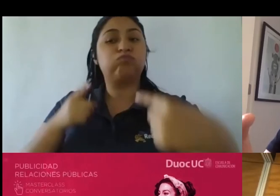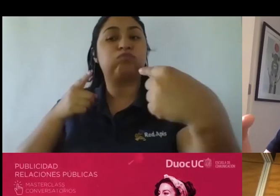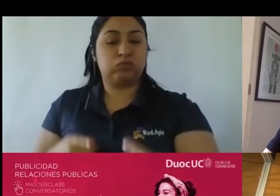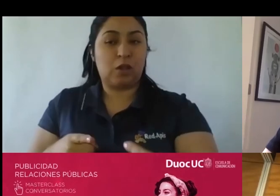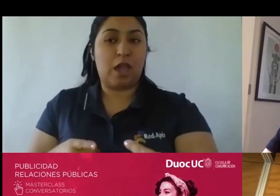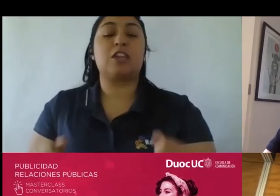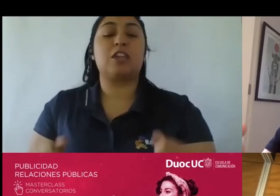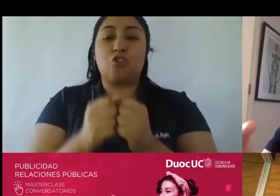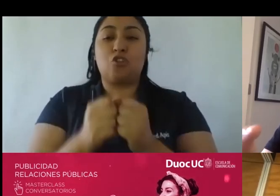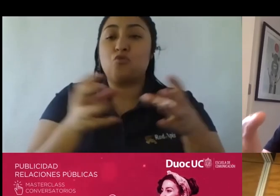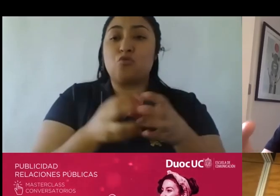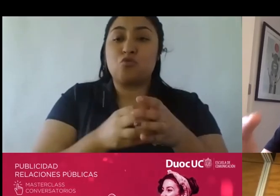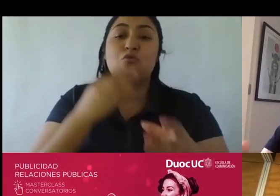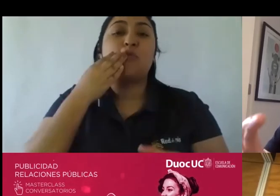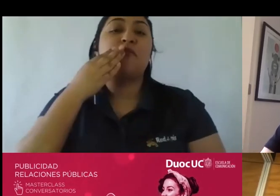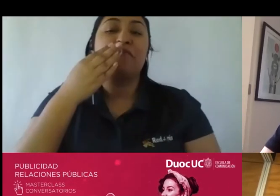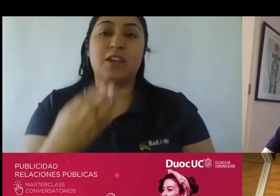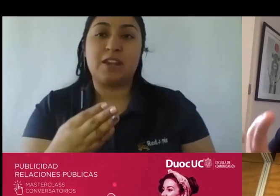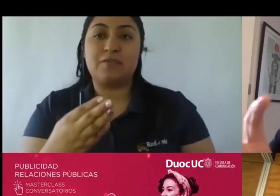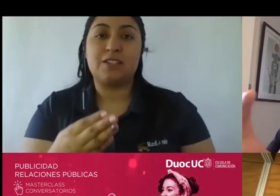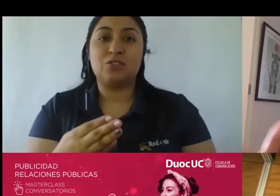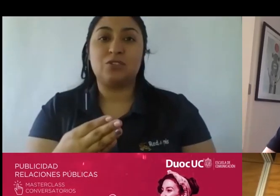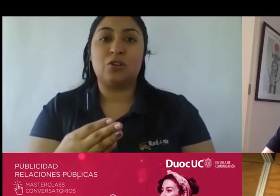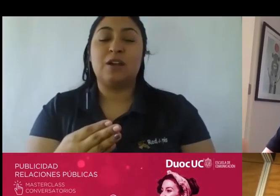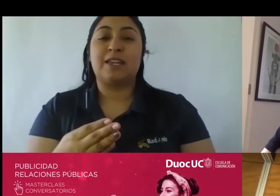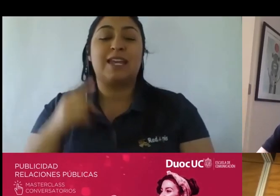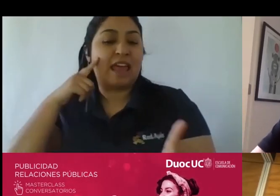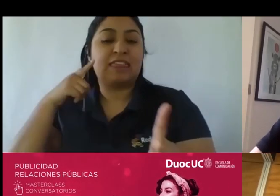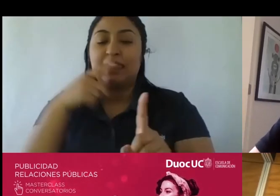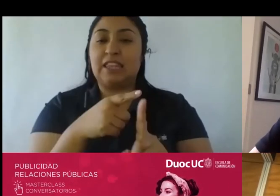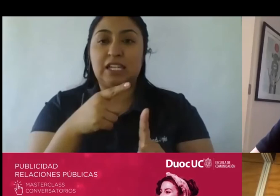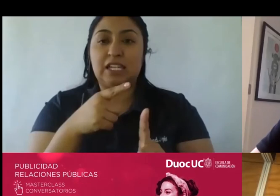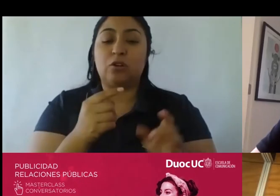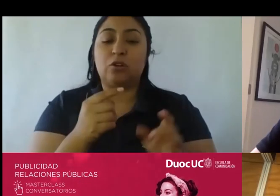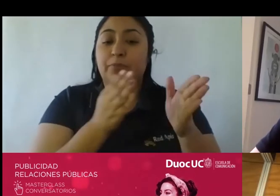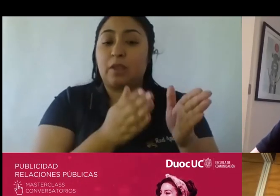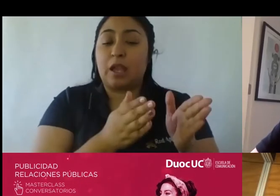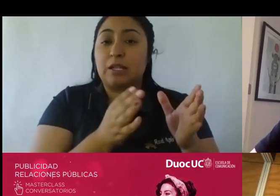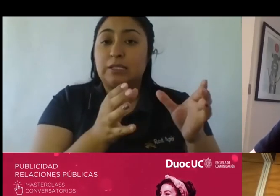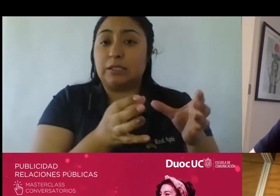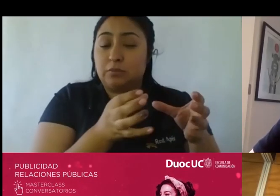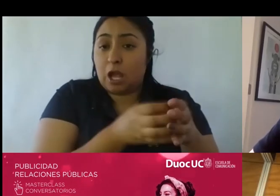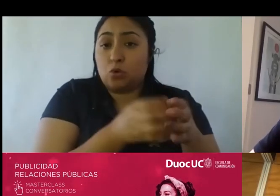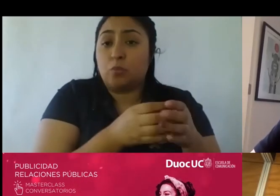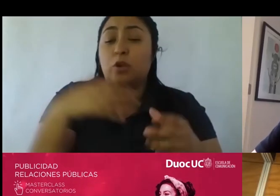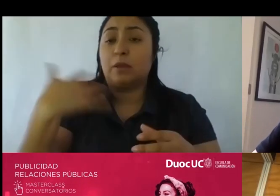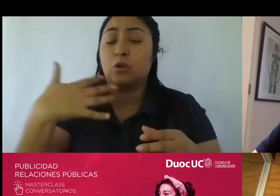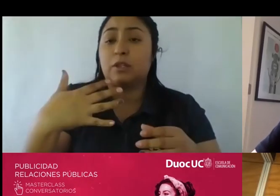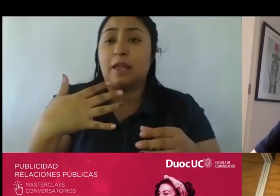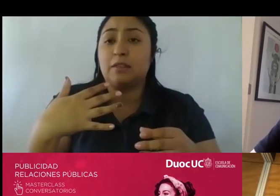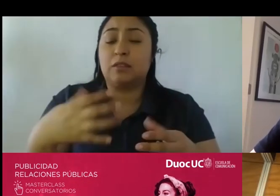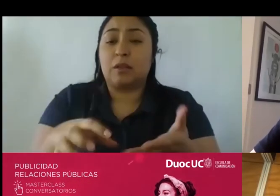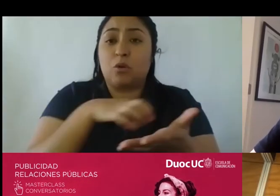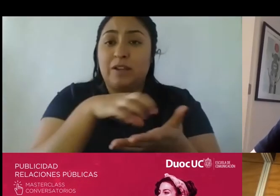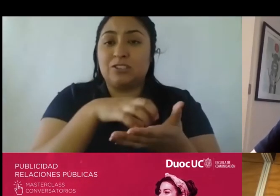beneficios que eran más bien insight bien directos con segmentos importantes de la población lo que hicieron fue conectarse con la gente y